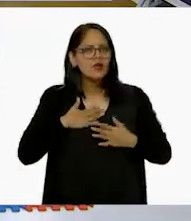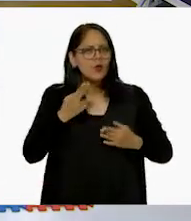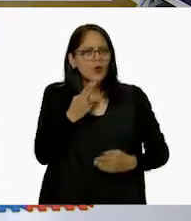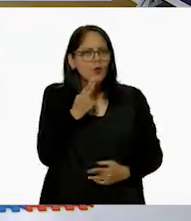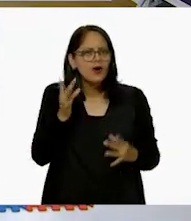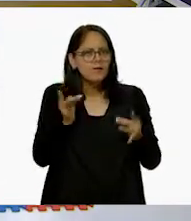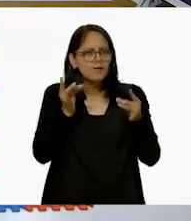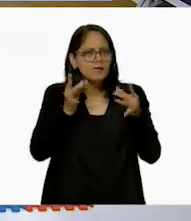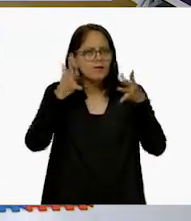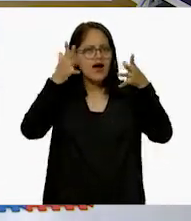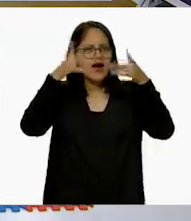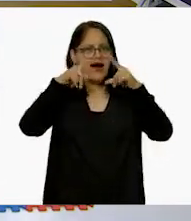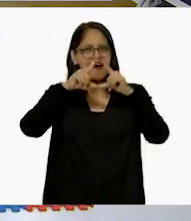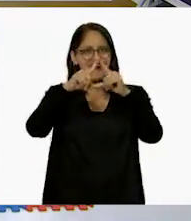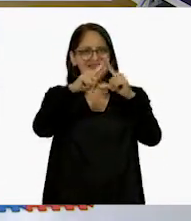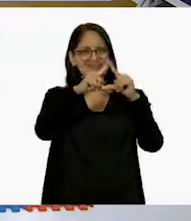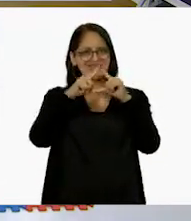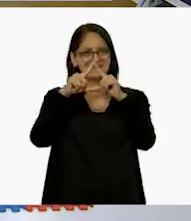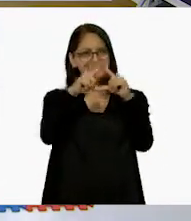tenemos un triángulo.